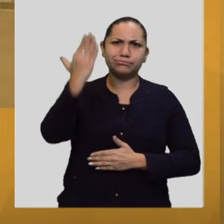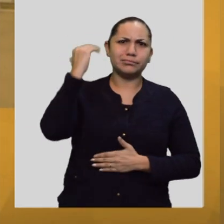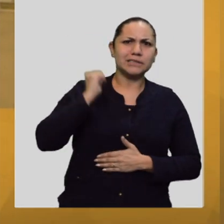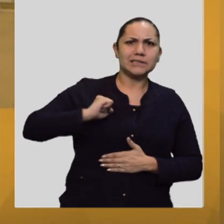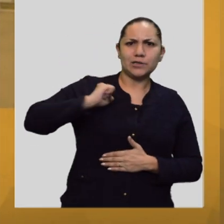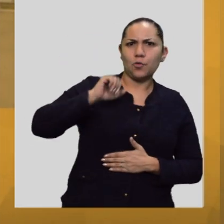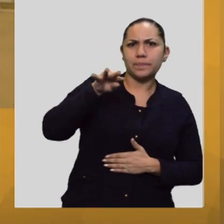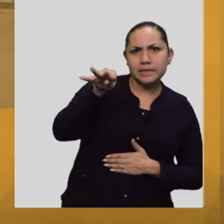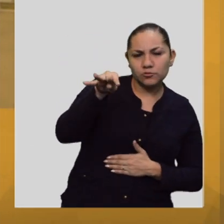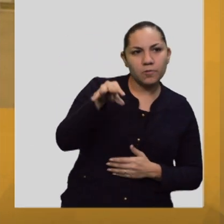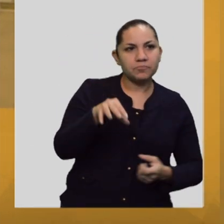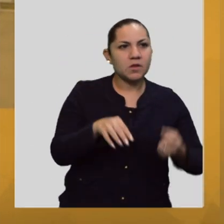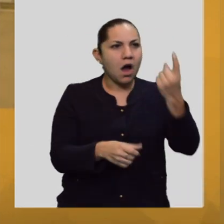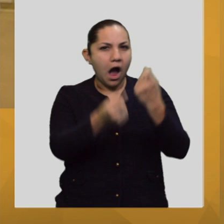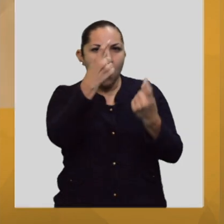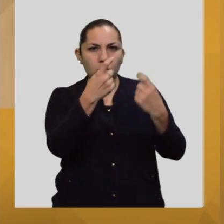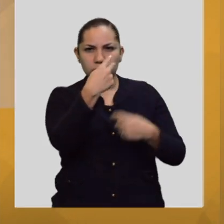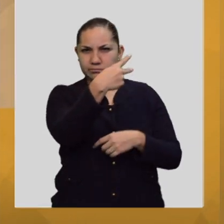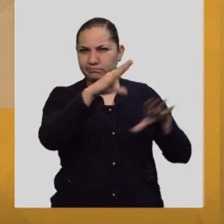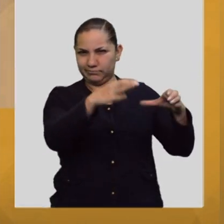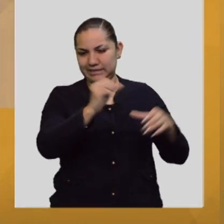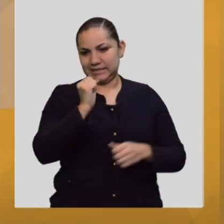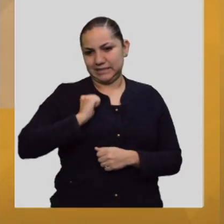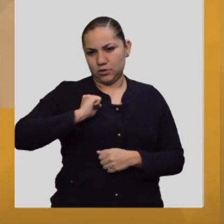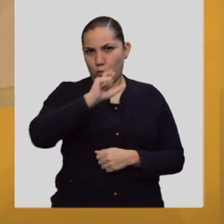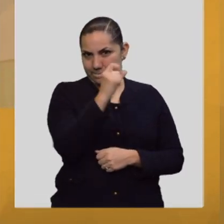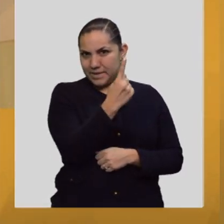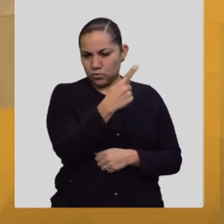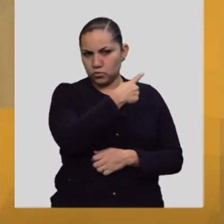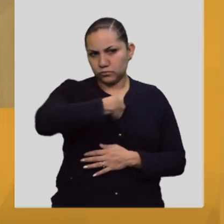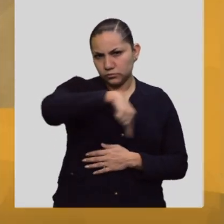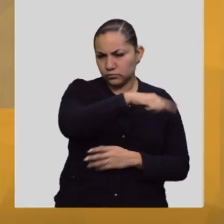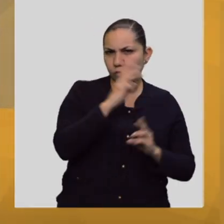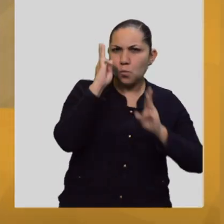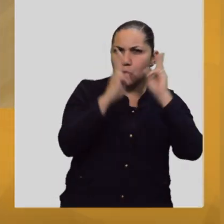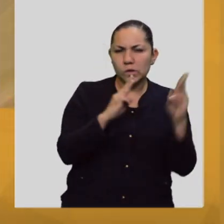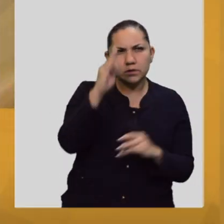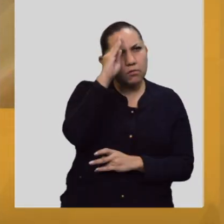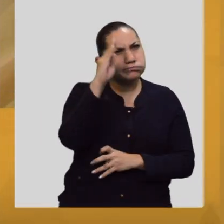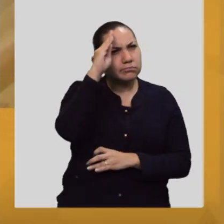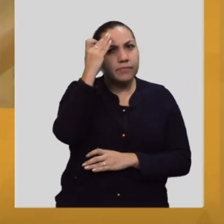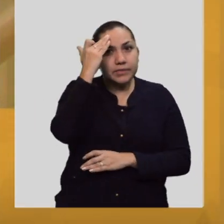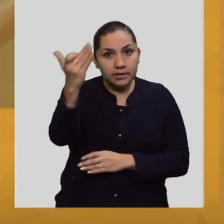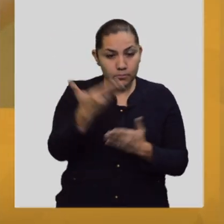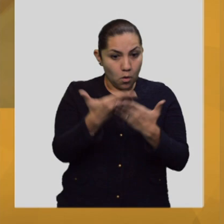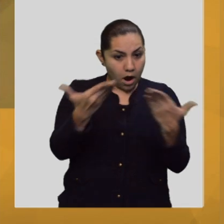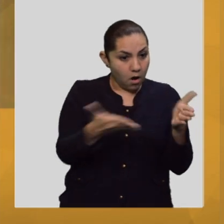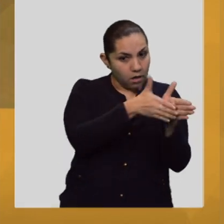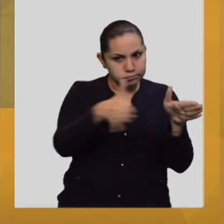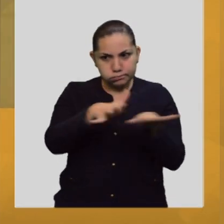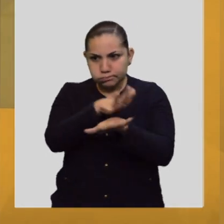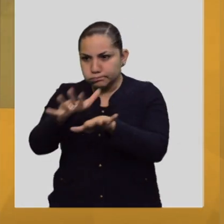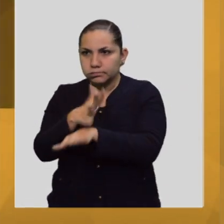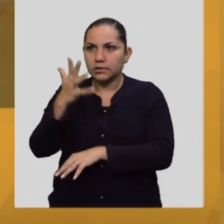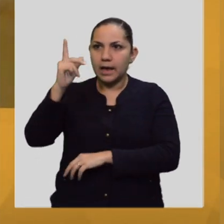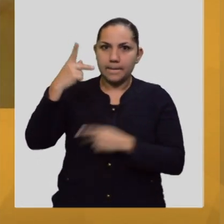otros que somos museos del siglo XXI, que nos planteamos preguntas diferentes a la luz de esta centuria, de los nuevos públicos,